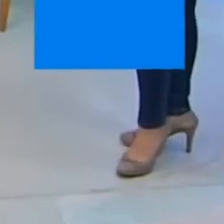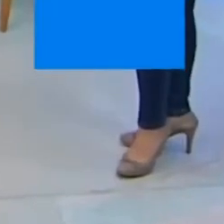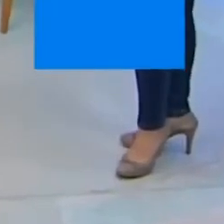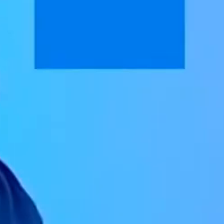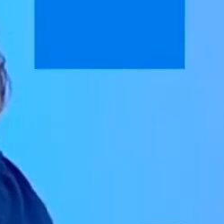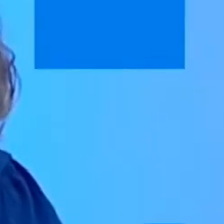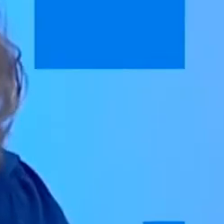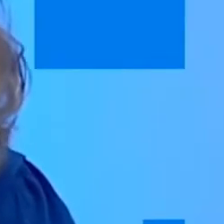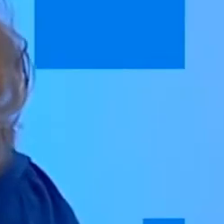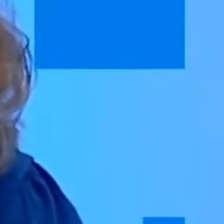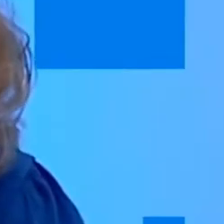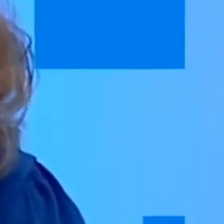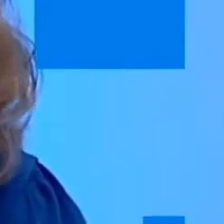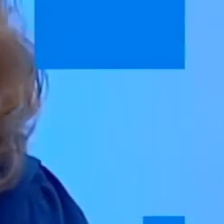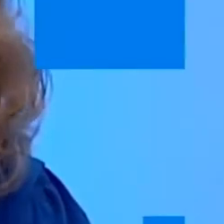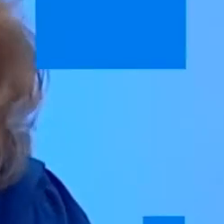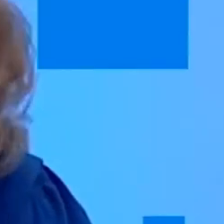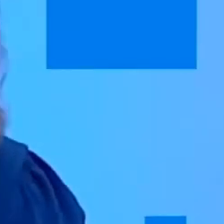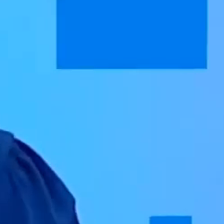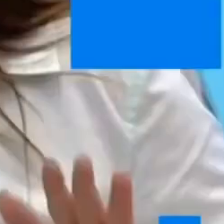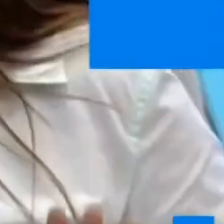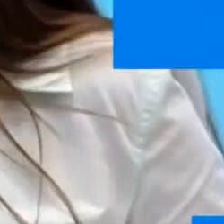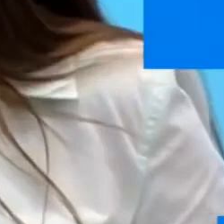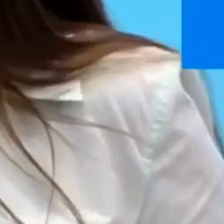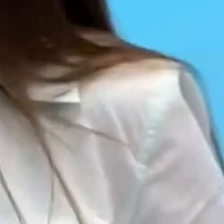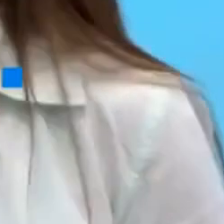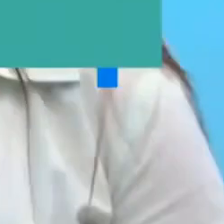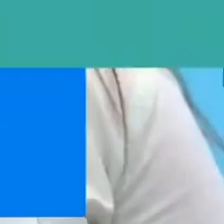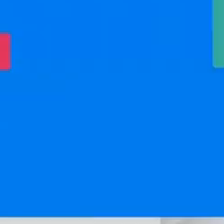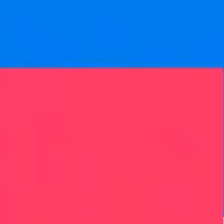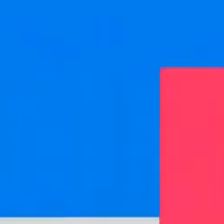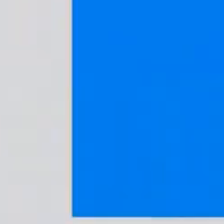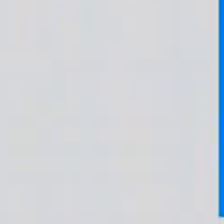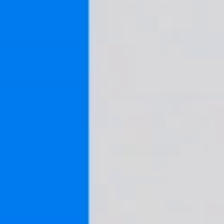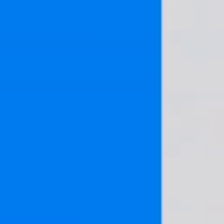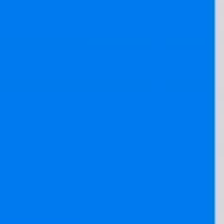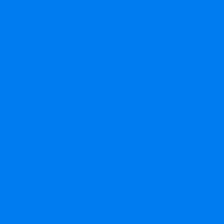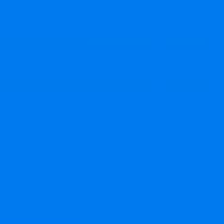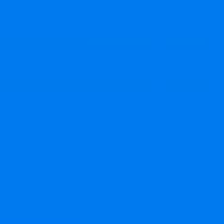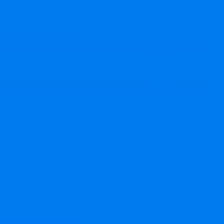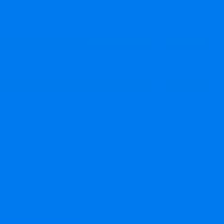A continuación, Cuerpo Médico.